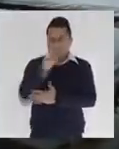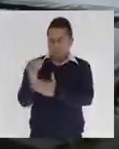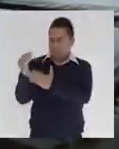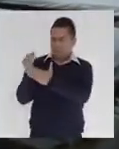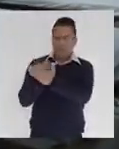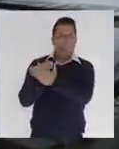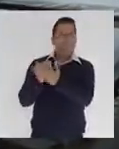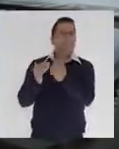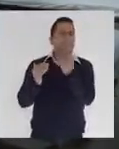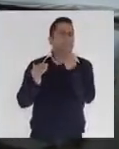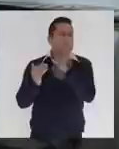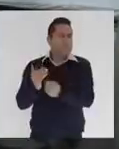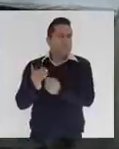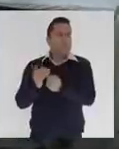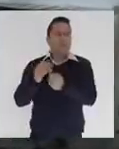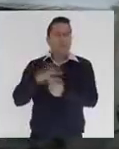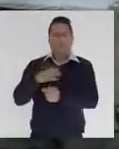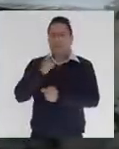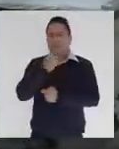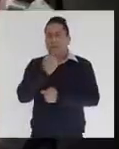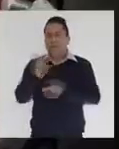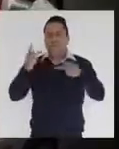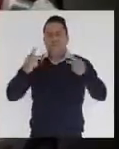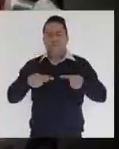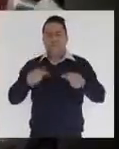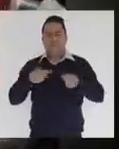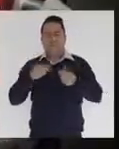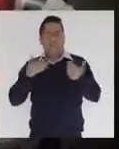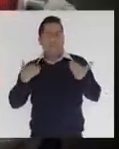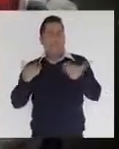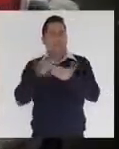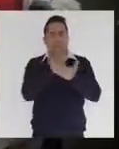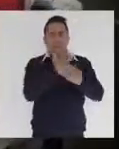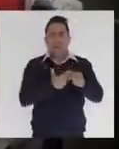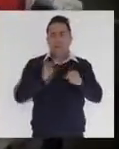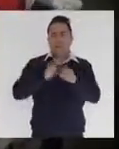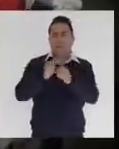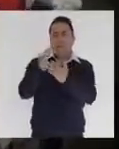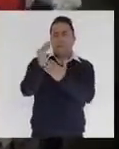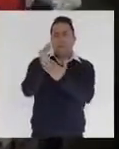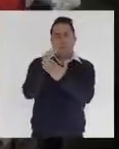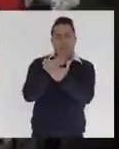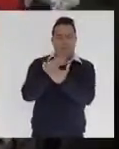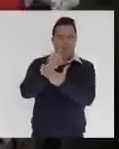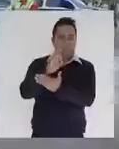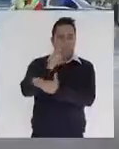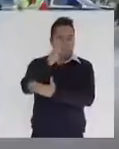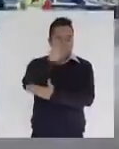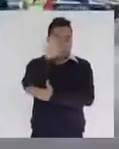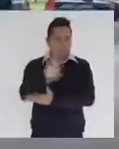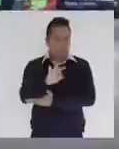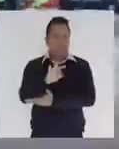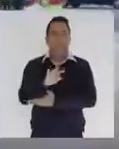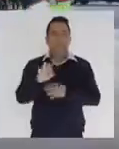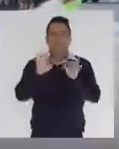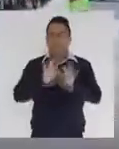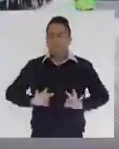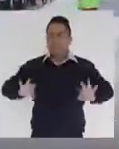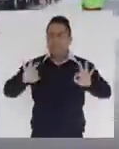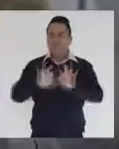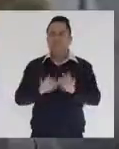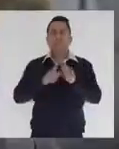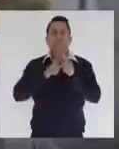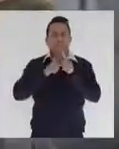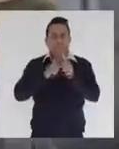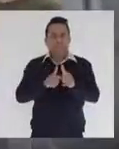por ciento el número de personas hospitalizadas. Es importante continuar con